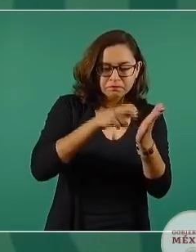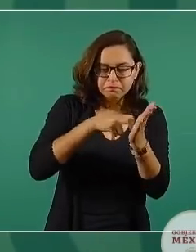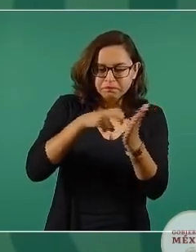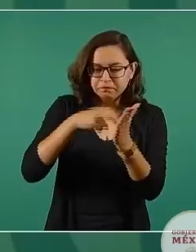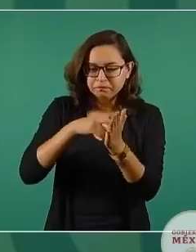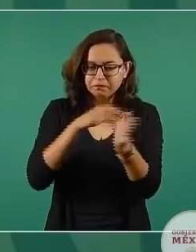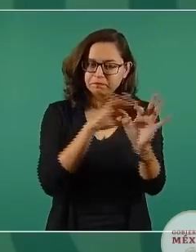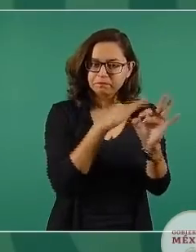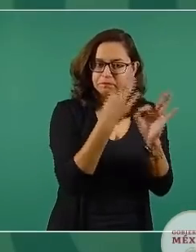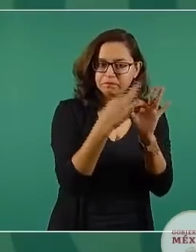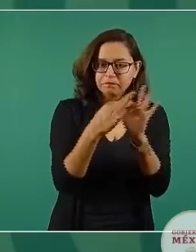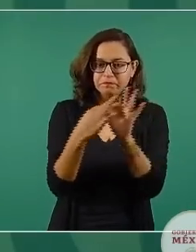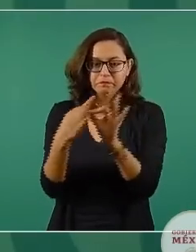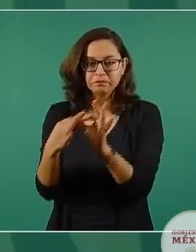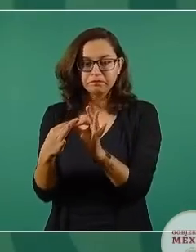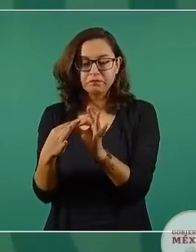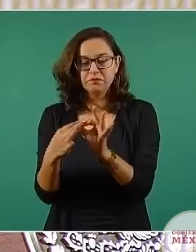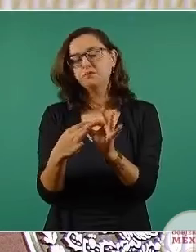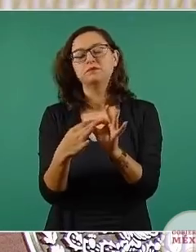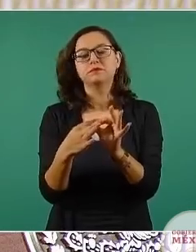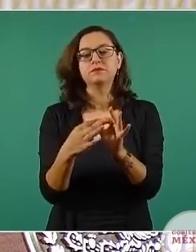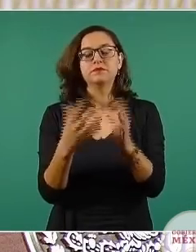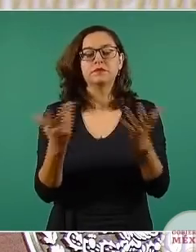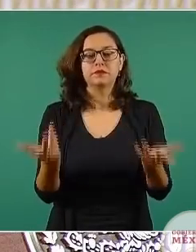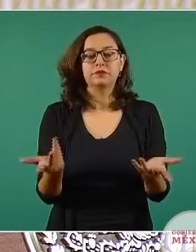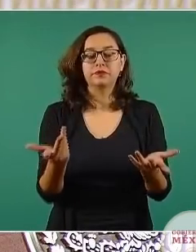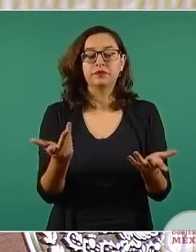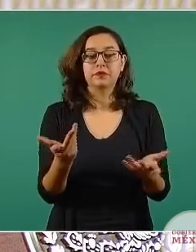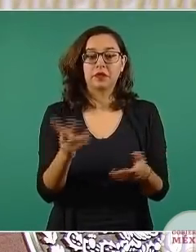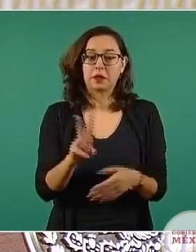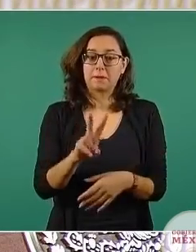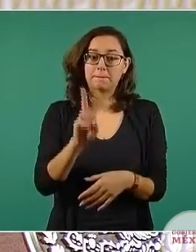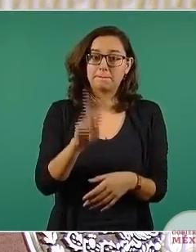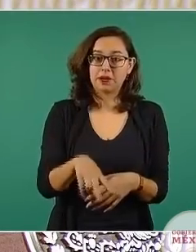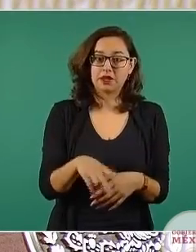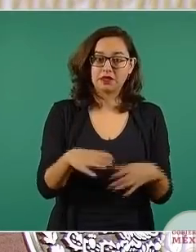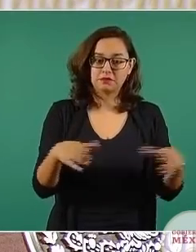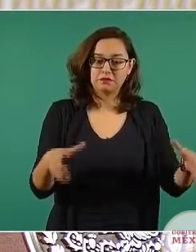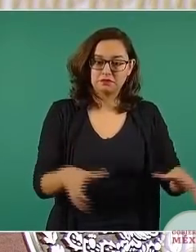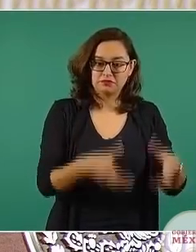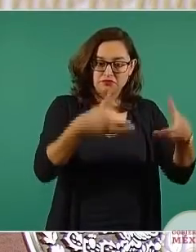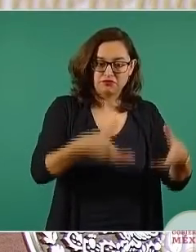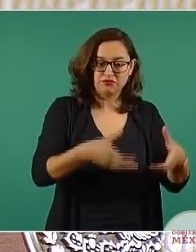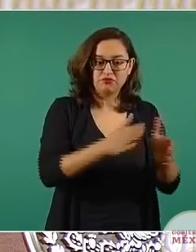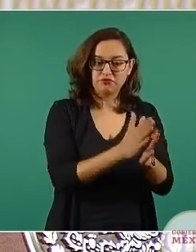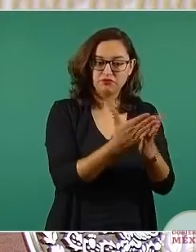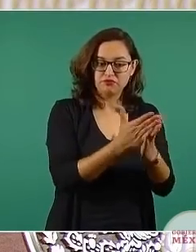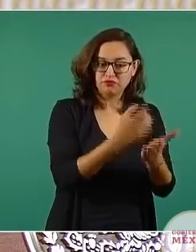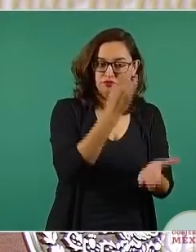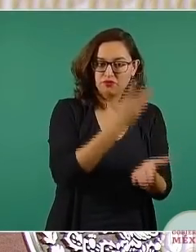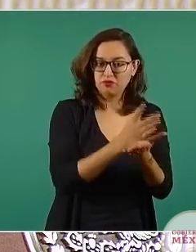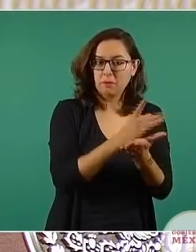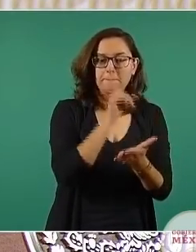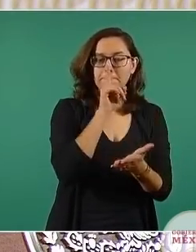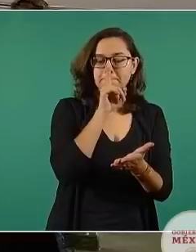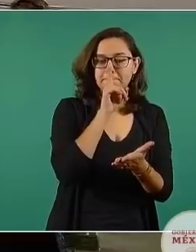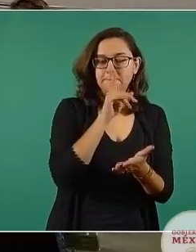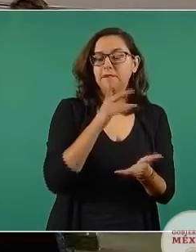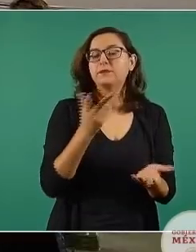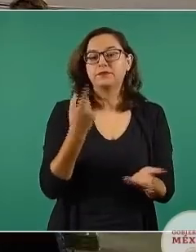ya el Fondo de Cultura Económica, que dirige Paco Ignacio Taibo,